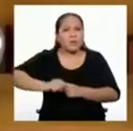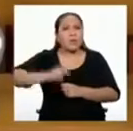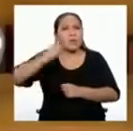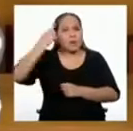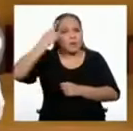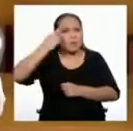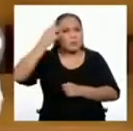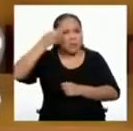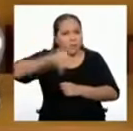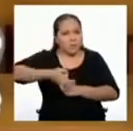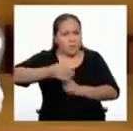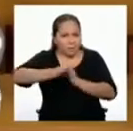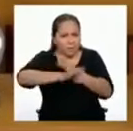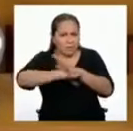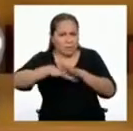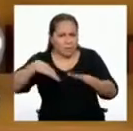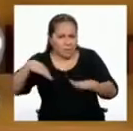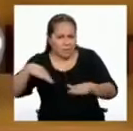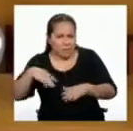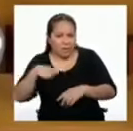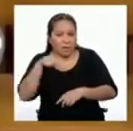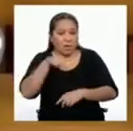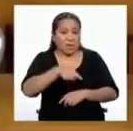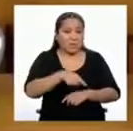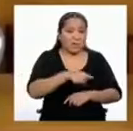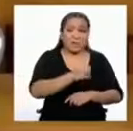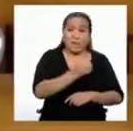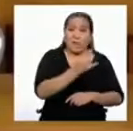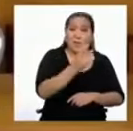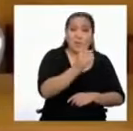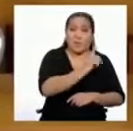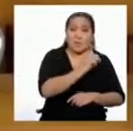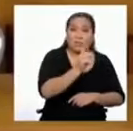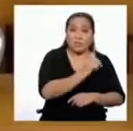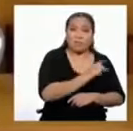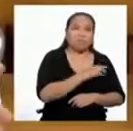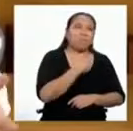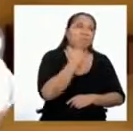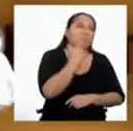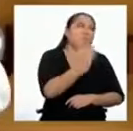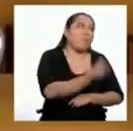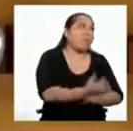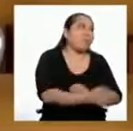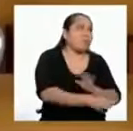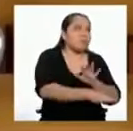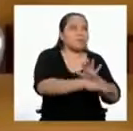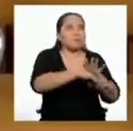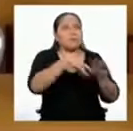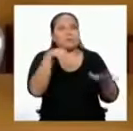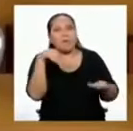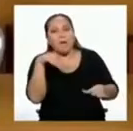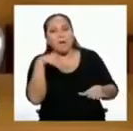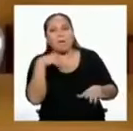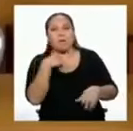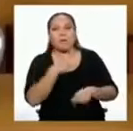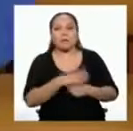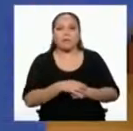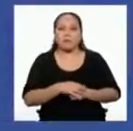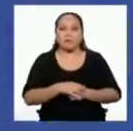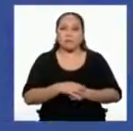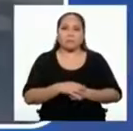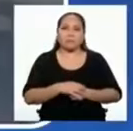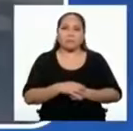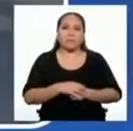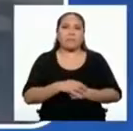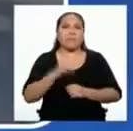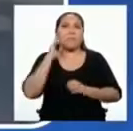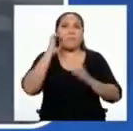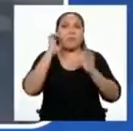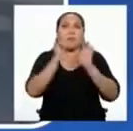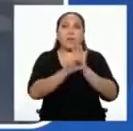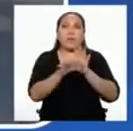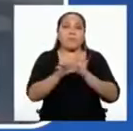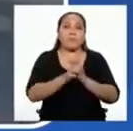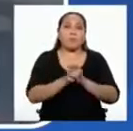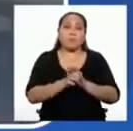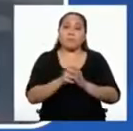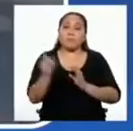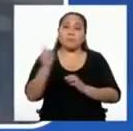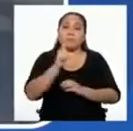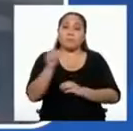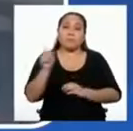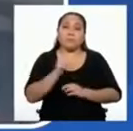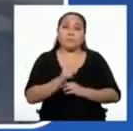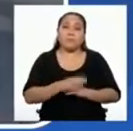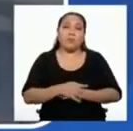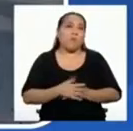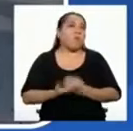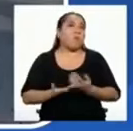y aún así, deciden incumplir la norma. Hay casos y casos. Por ejemplo, no está bien que las personas